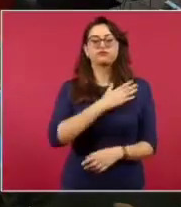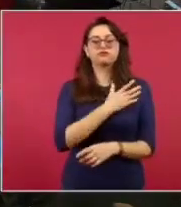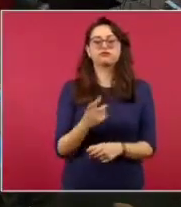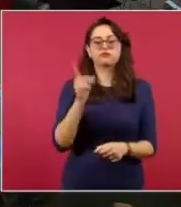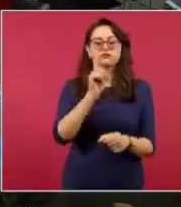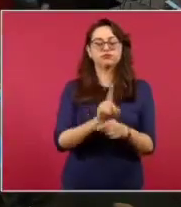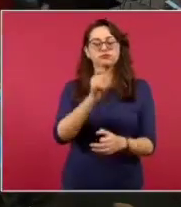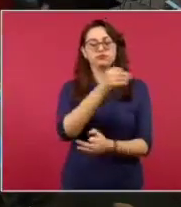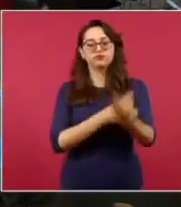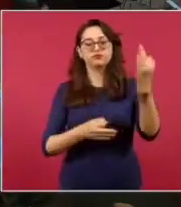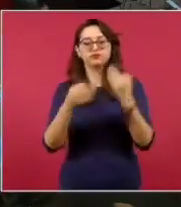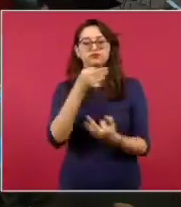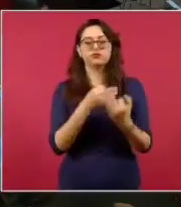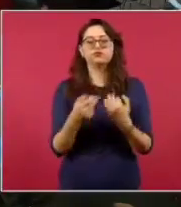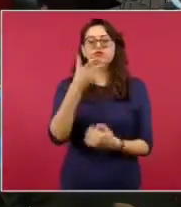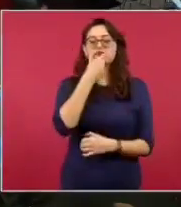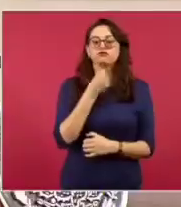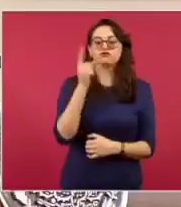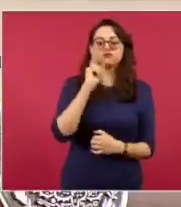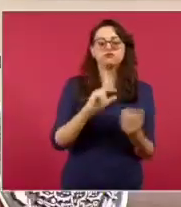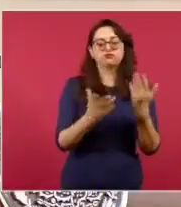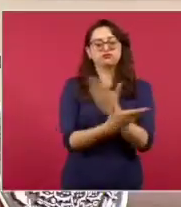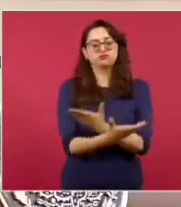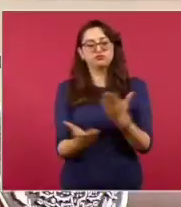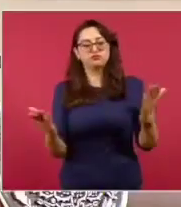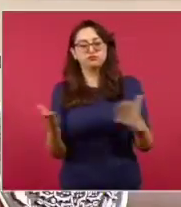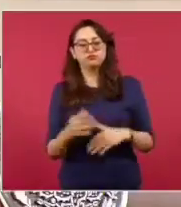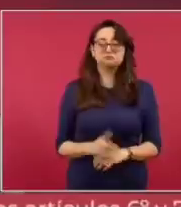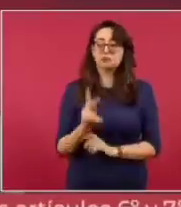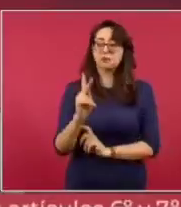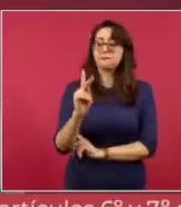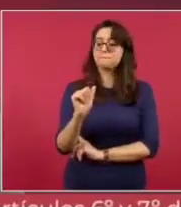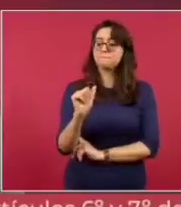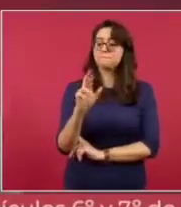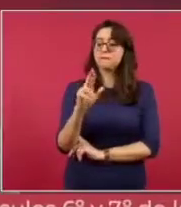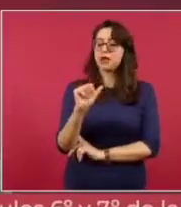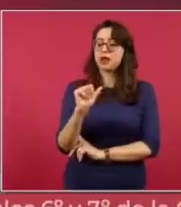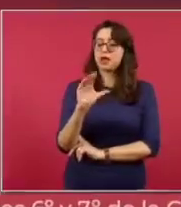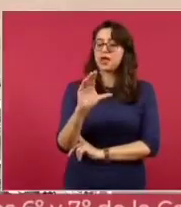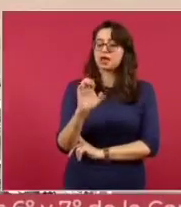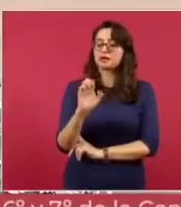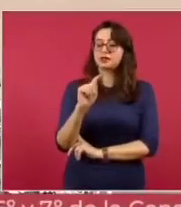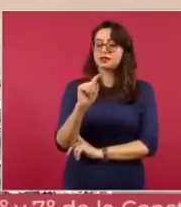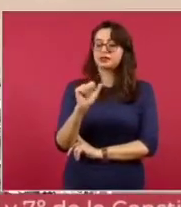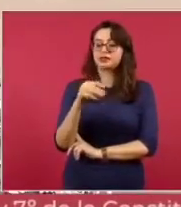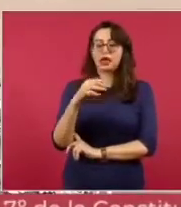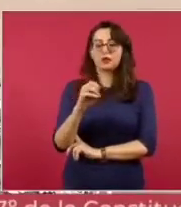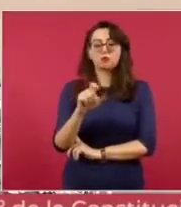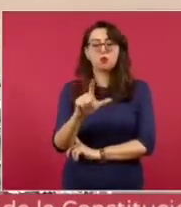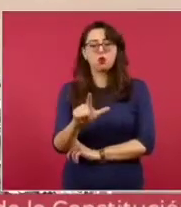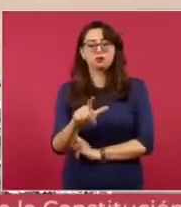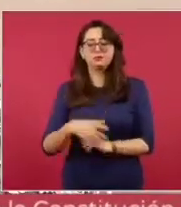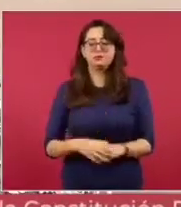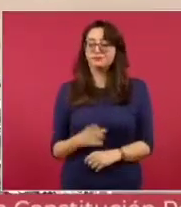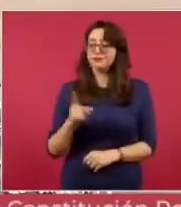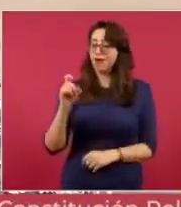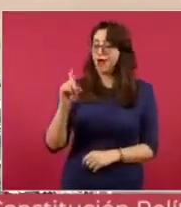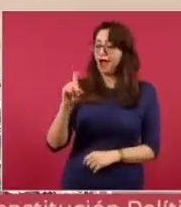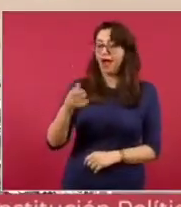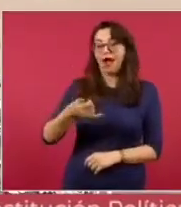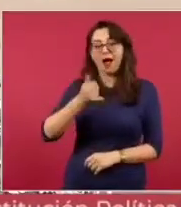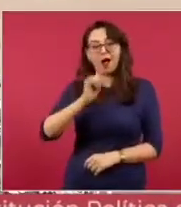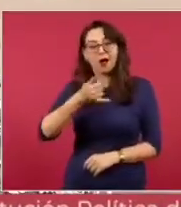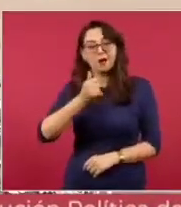indicando que la tensión arterial de López Obrador se ha controlado. Ustedes conocen que el señor presidente